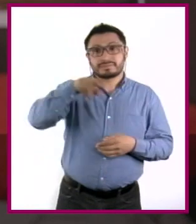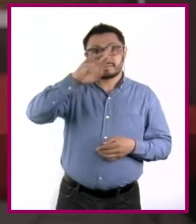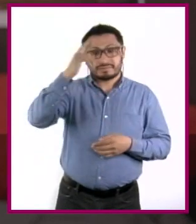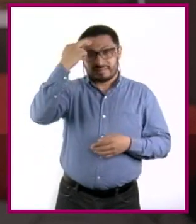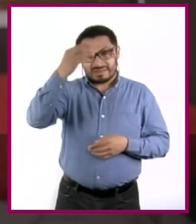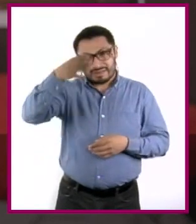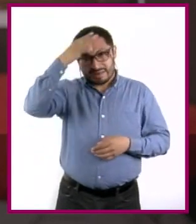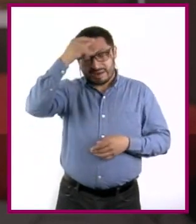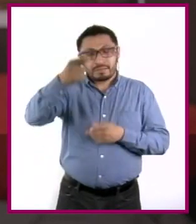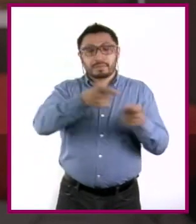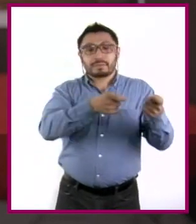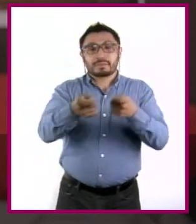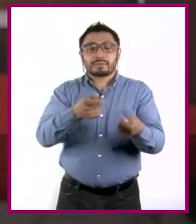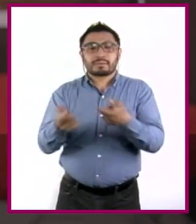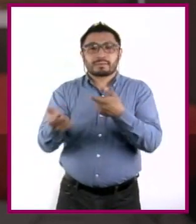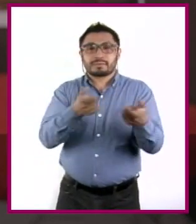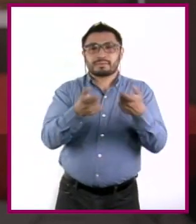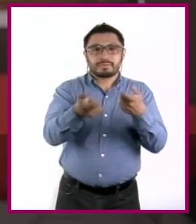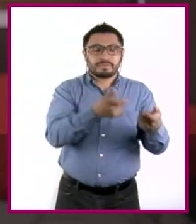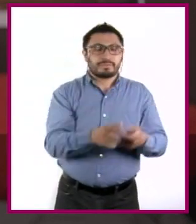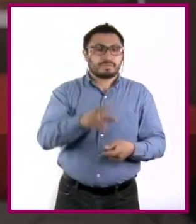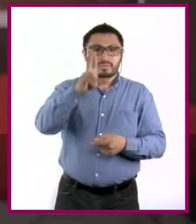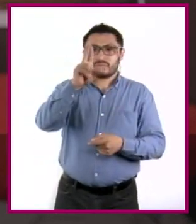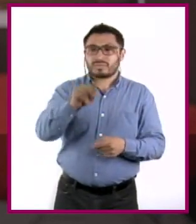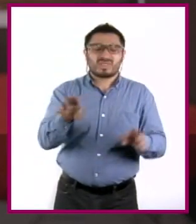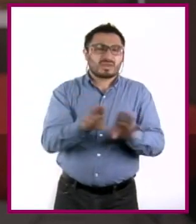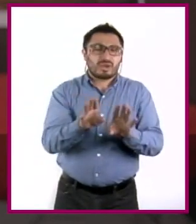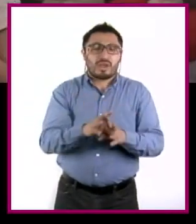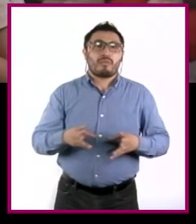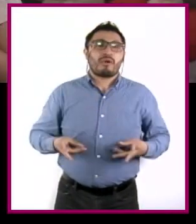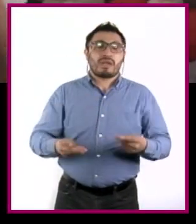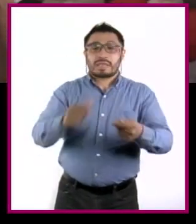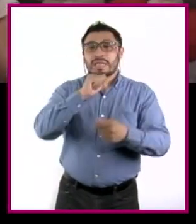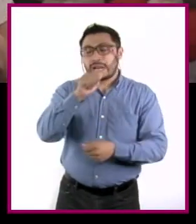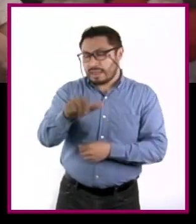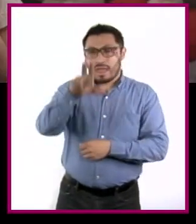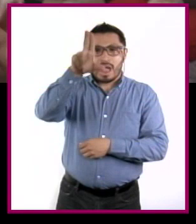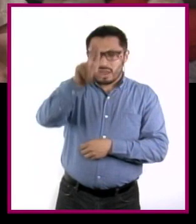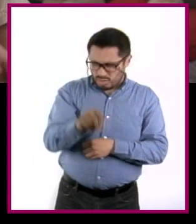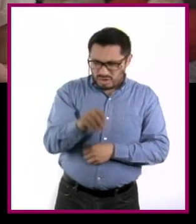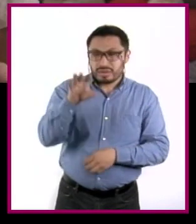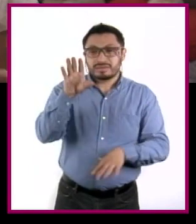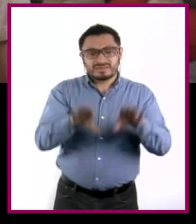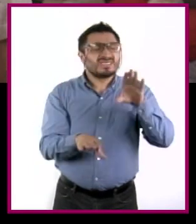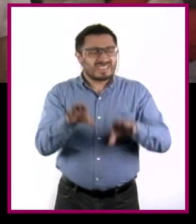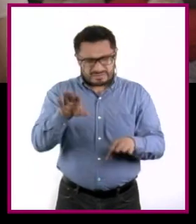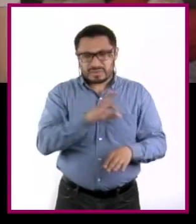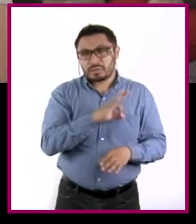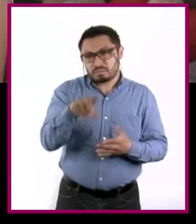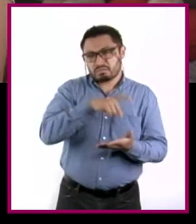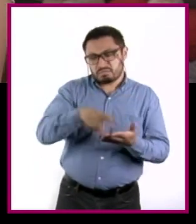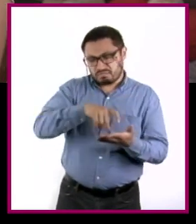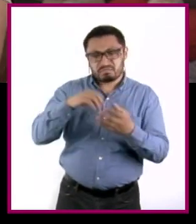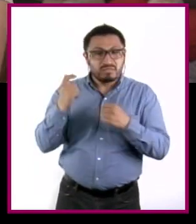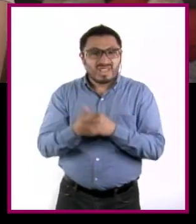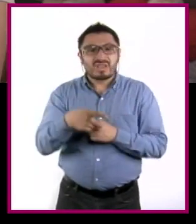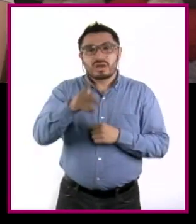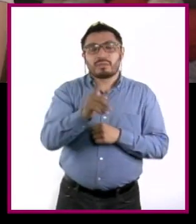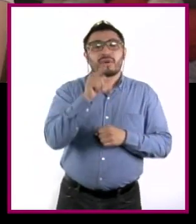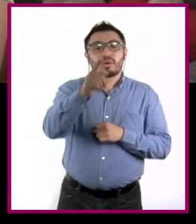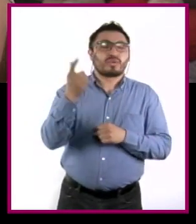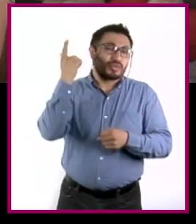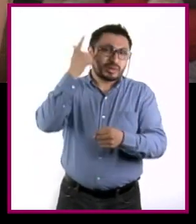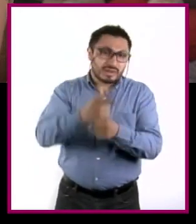que aprender a administrar nuestro dinero no significa no gastar o no comprarnos ciertos gustitos, sino identificar